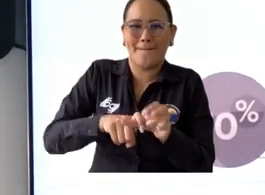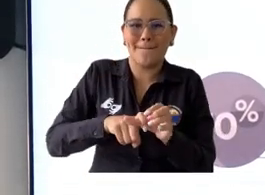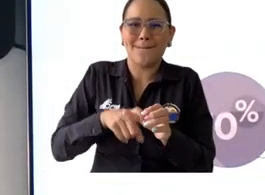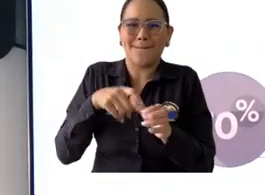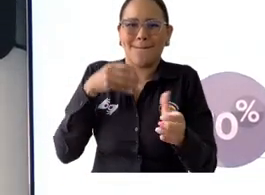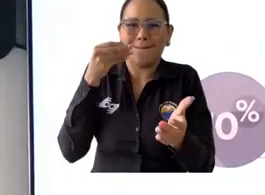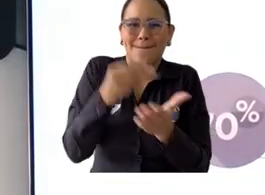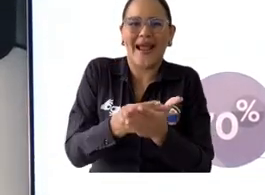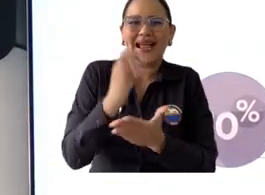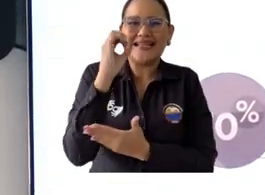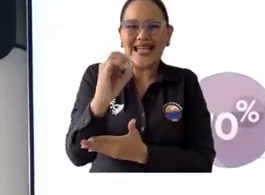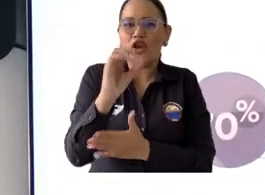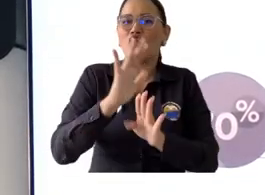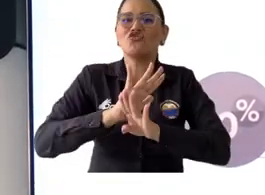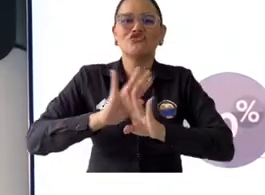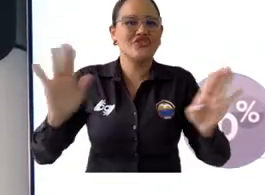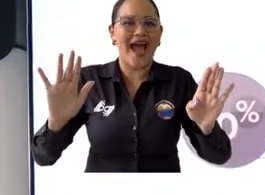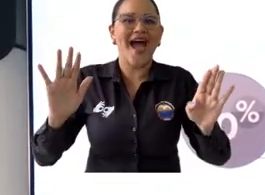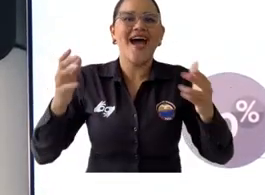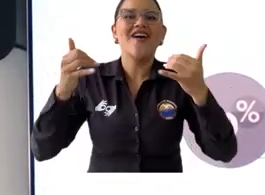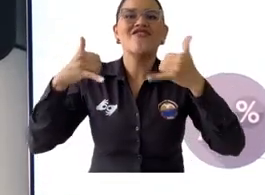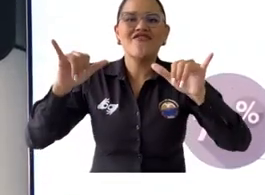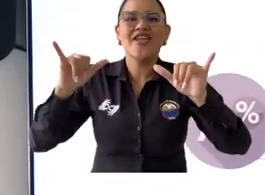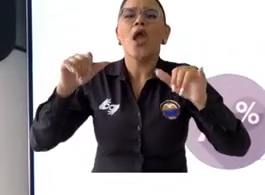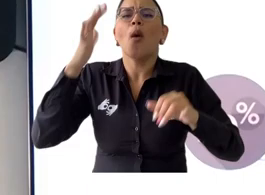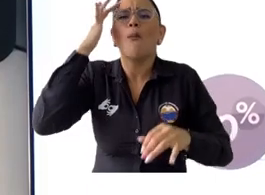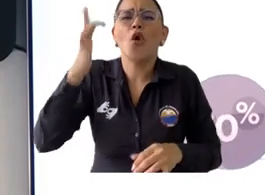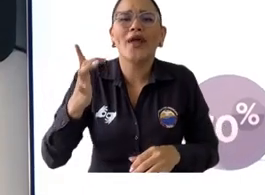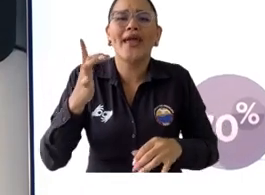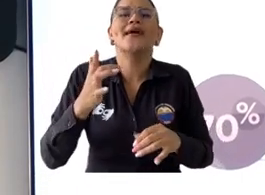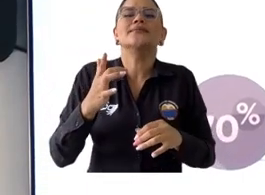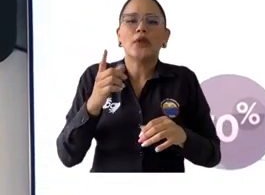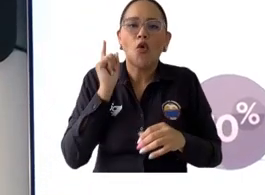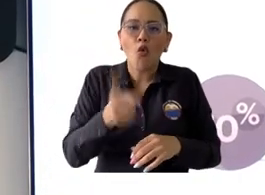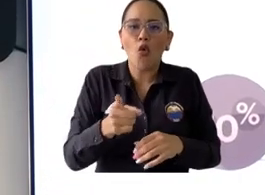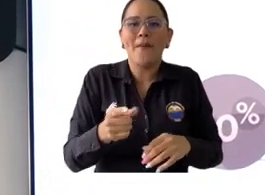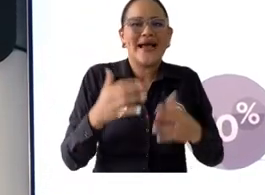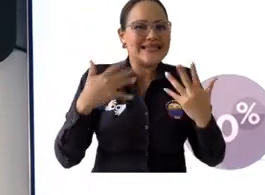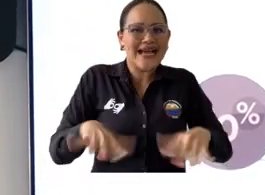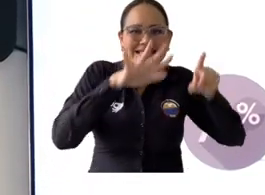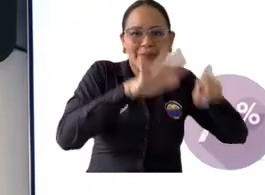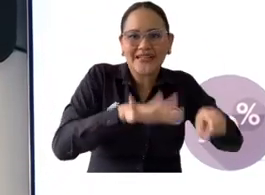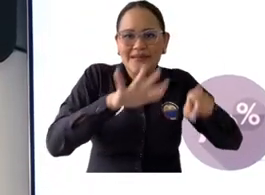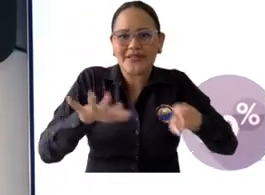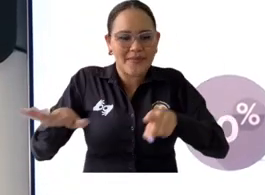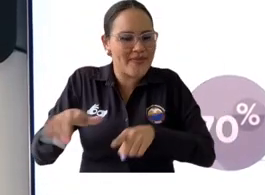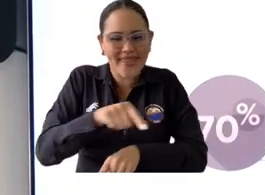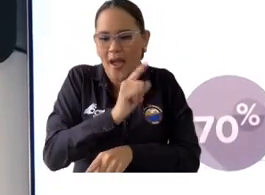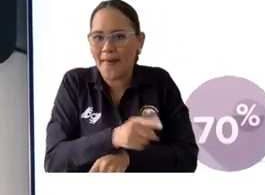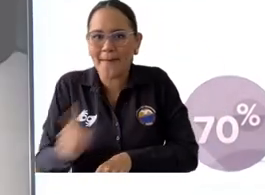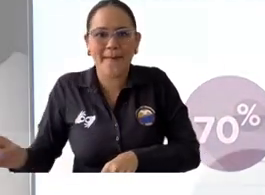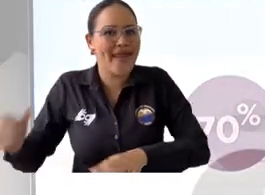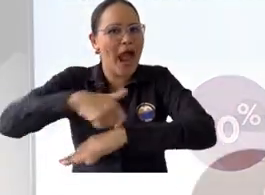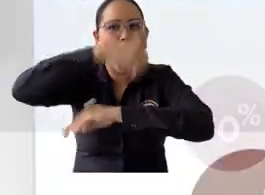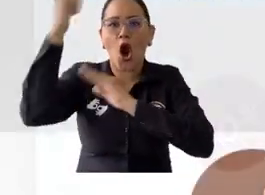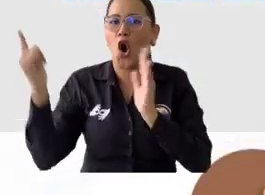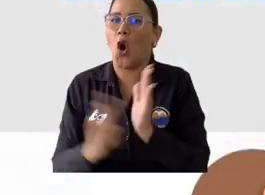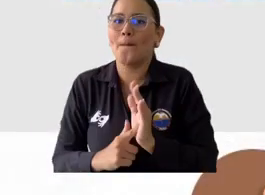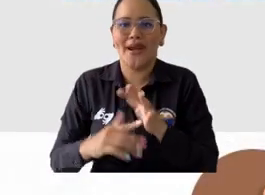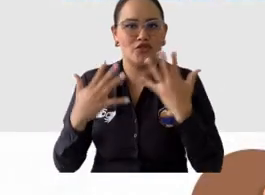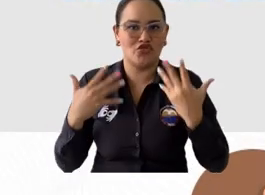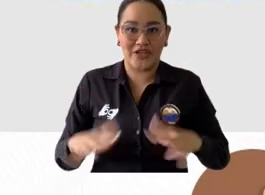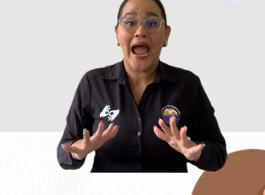de la Vicerrectoría Administrativa, de la Oficina de Admisiones, pues separamos las poblaciones y encontramos que de esos mil 918 estudiantes